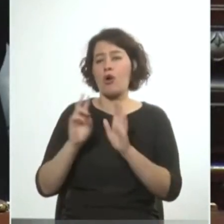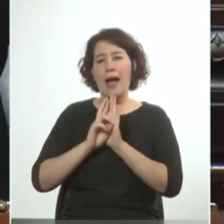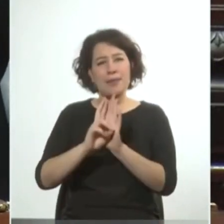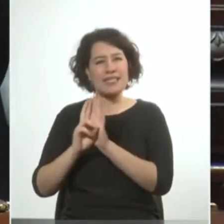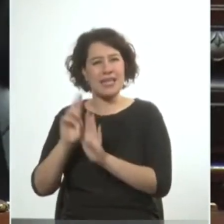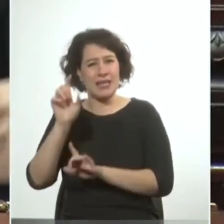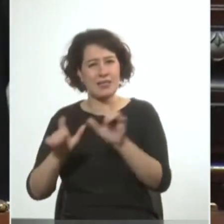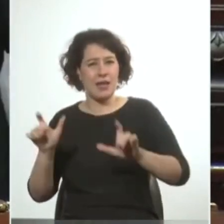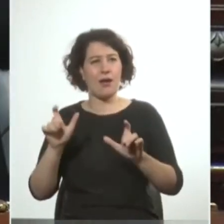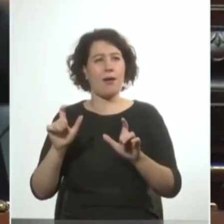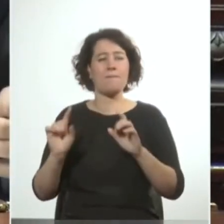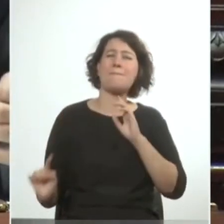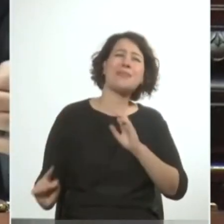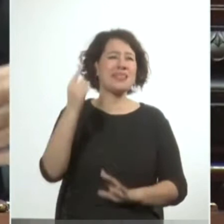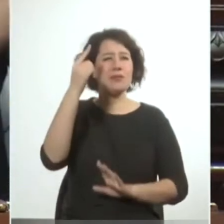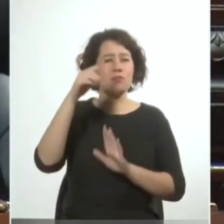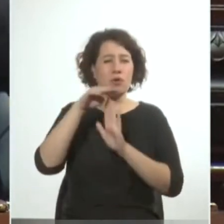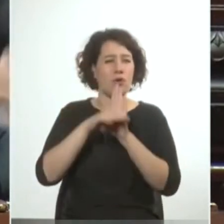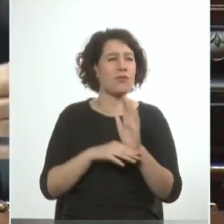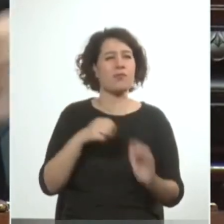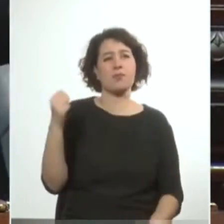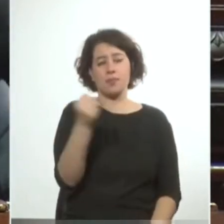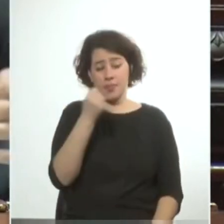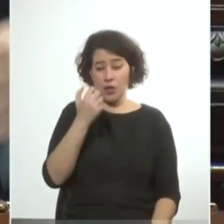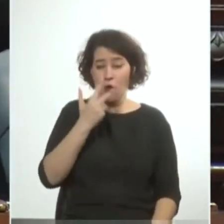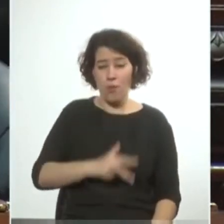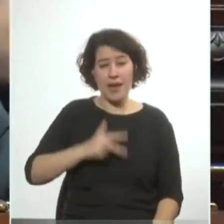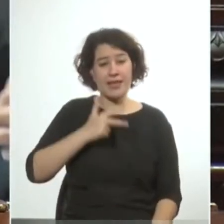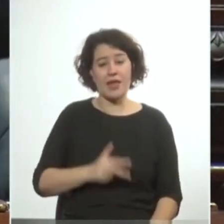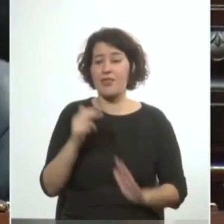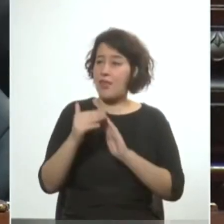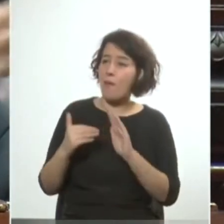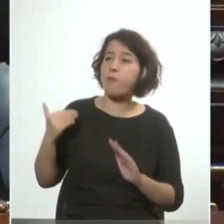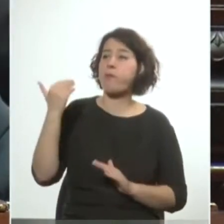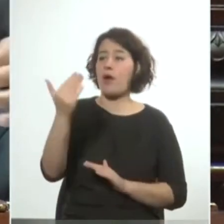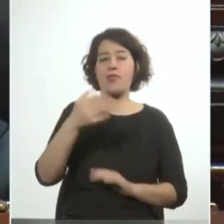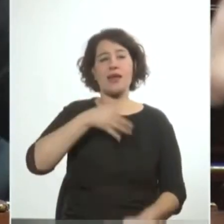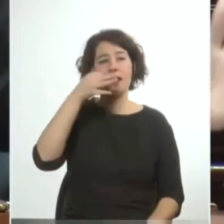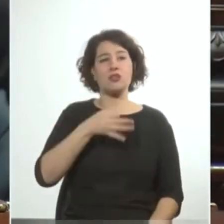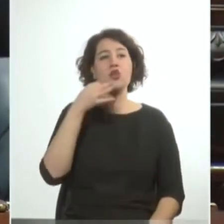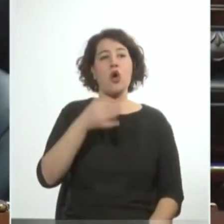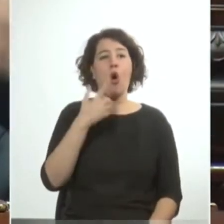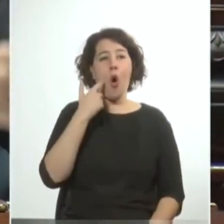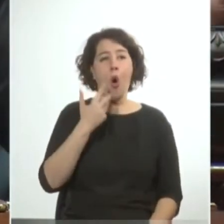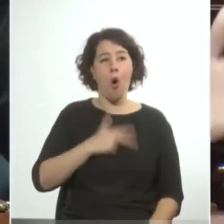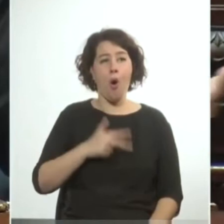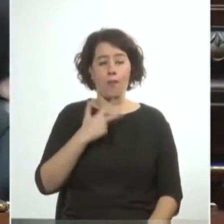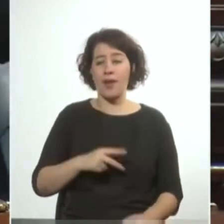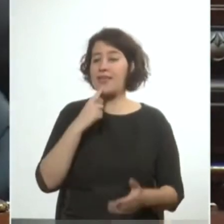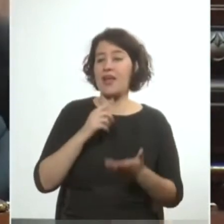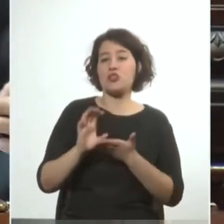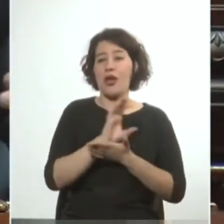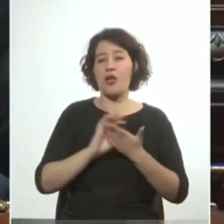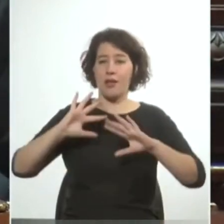principios fundamentales que la humanidad se había fijado luego de la declaración del hombre y del ciudadano y de la revolución francesa